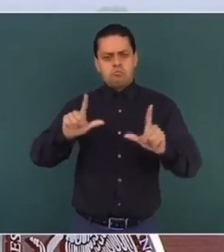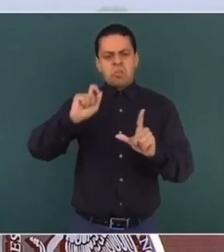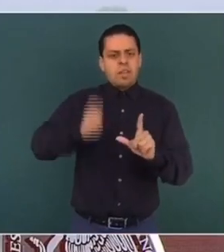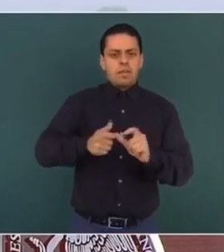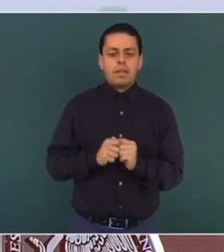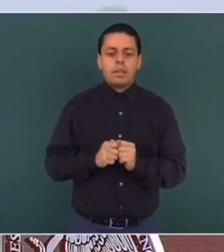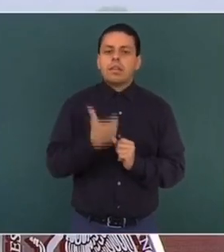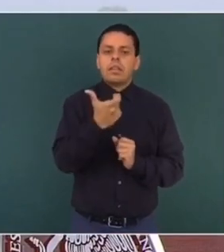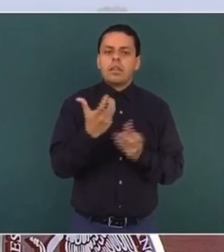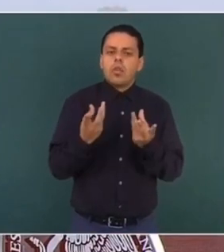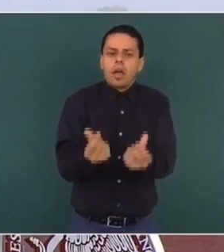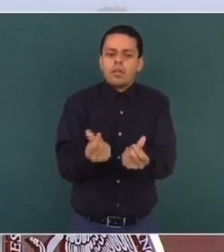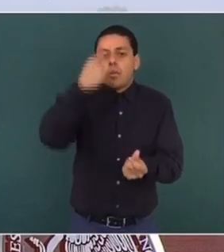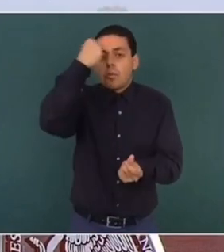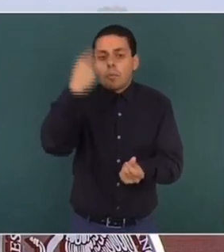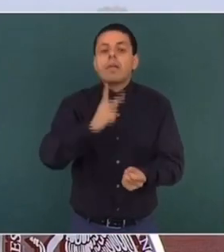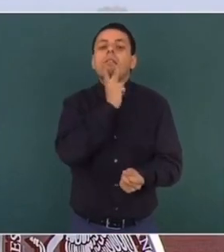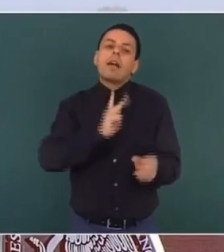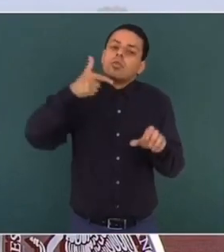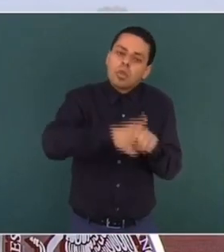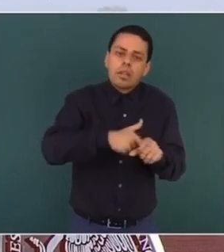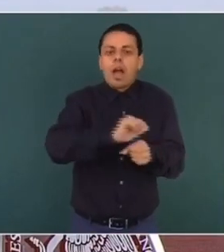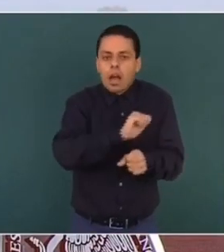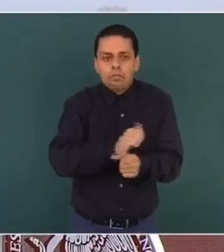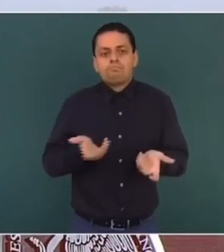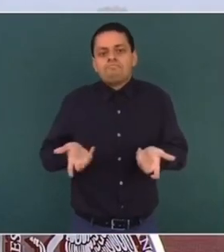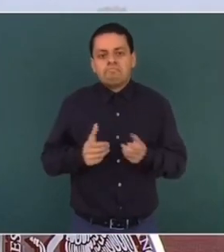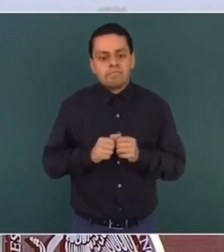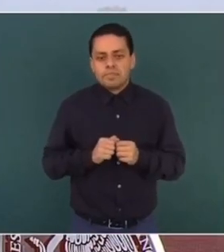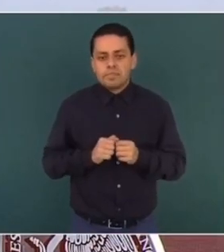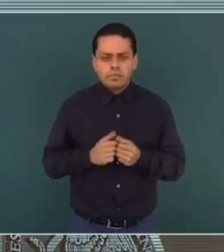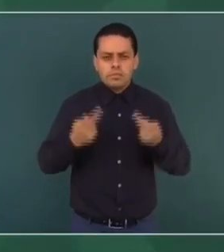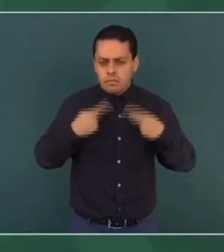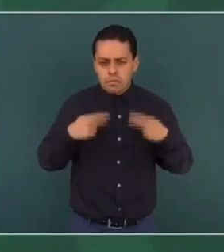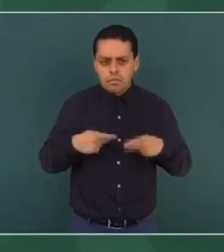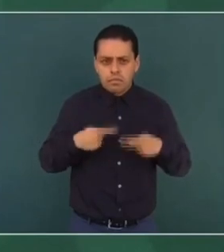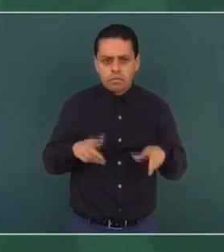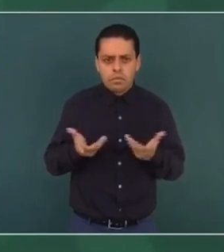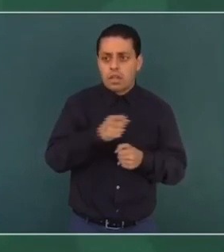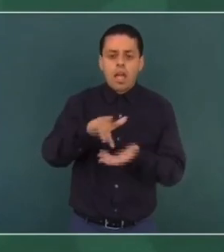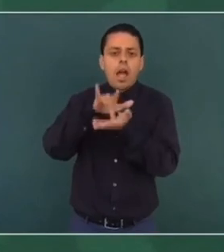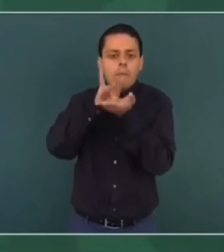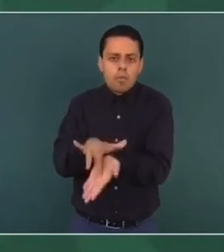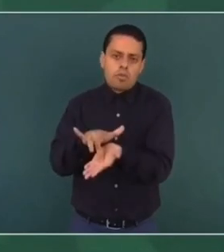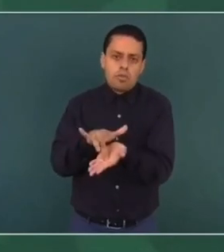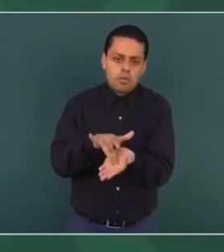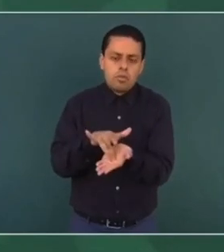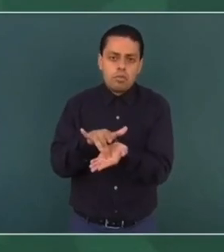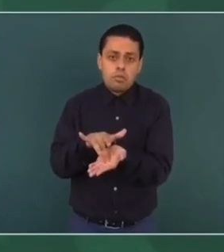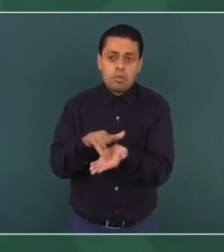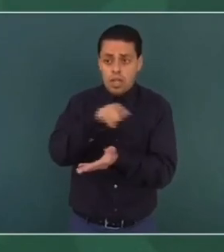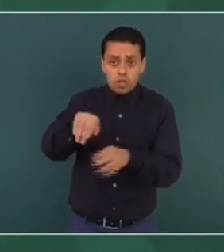utilizaban para la gasolina para el apoyo de quienes trabajaban